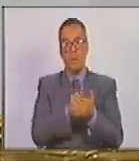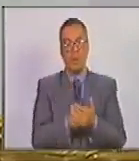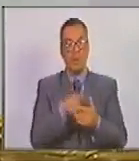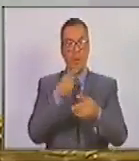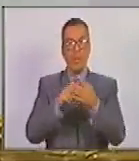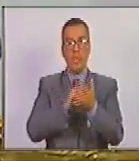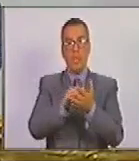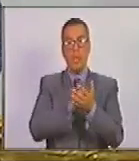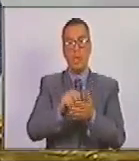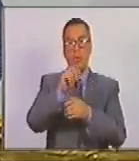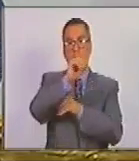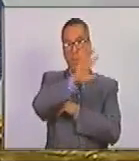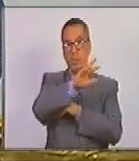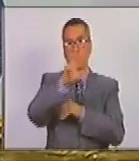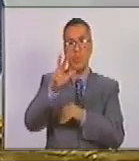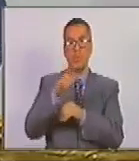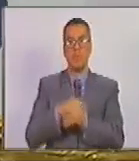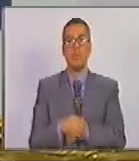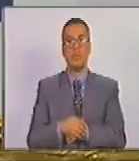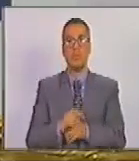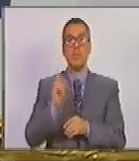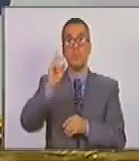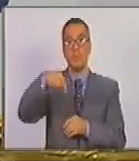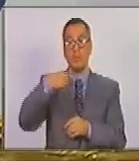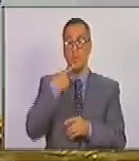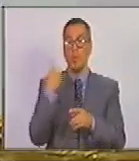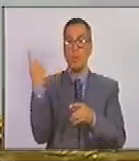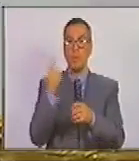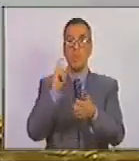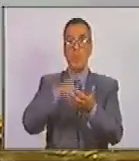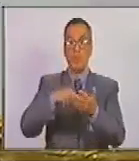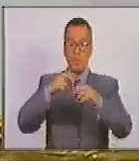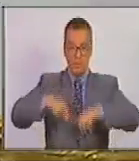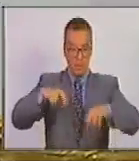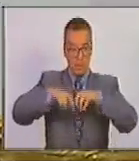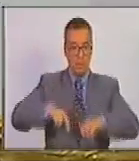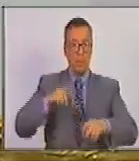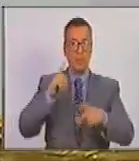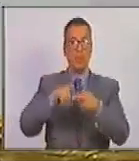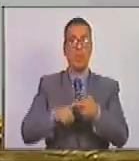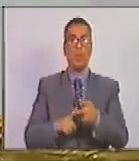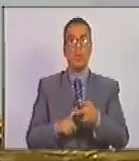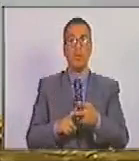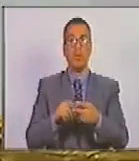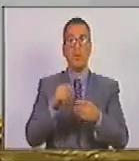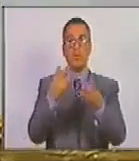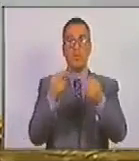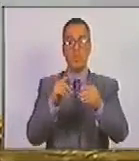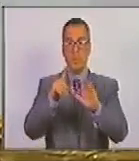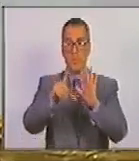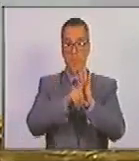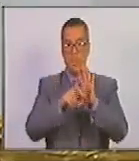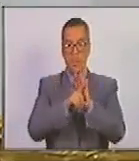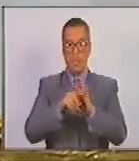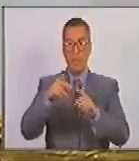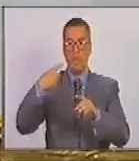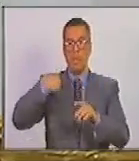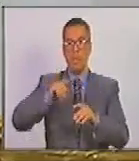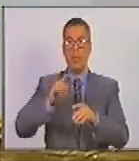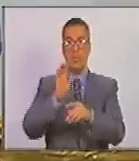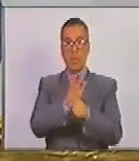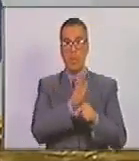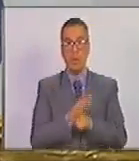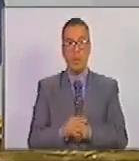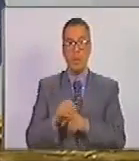terrorismo artículo 53 también aparecen en la investigación la violación de novísimas leyes la ley para la